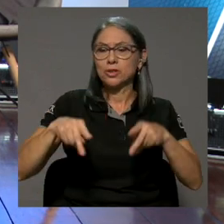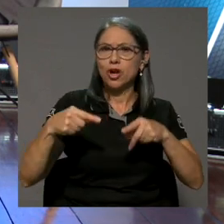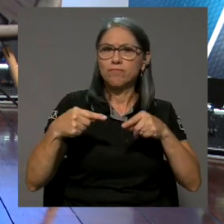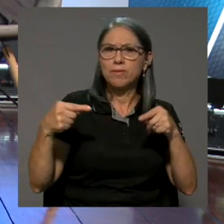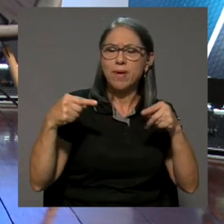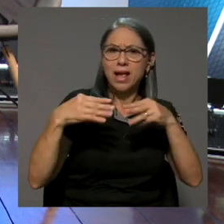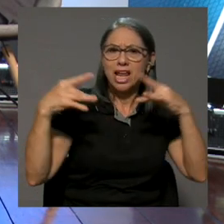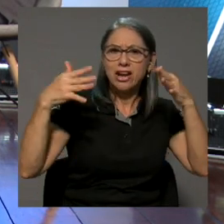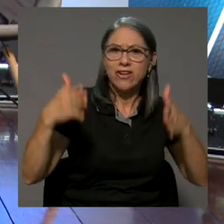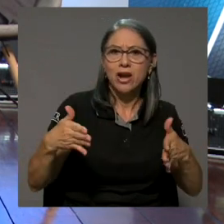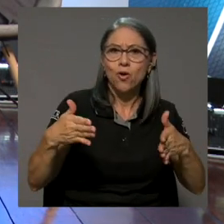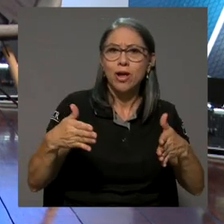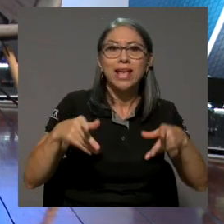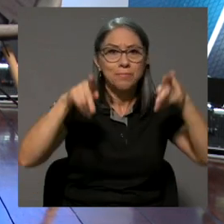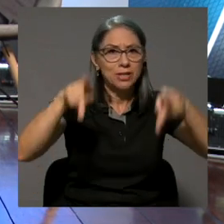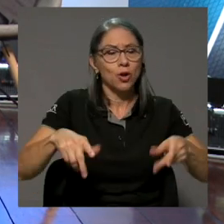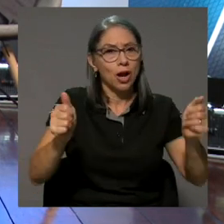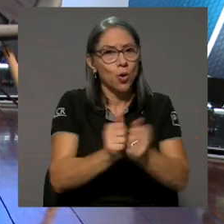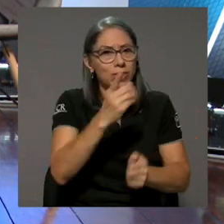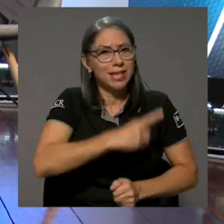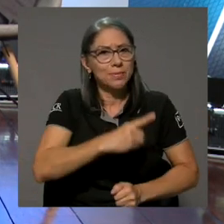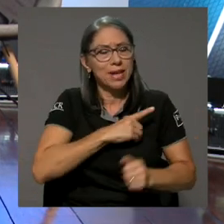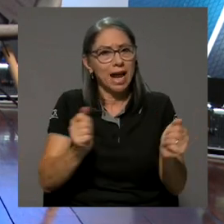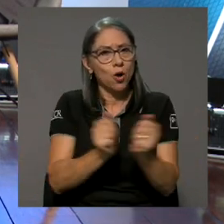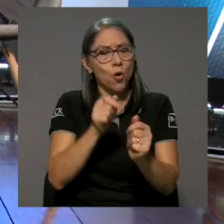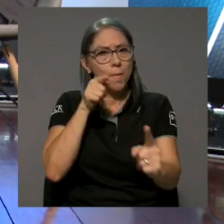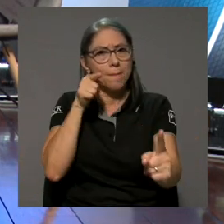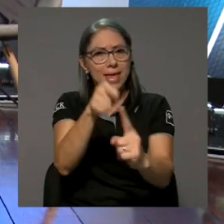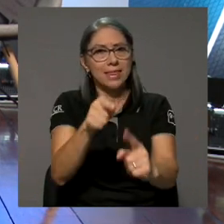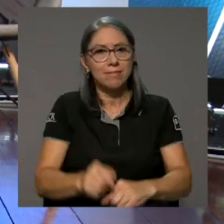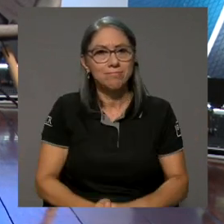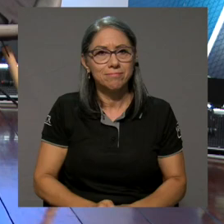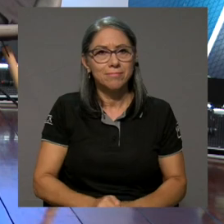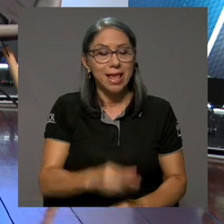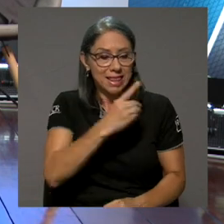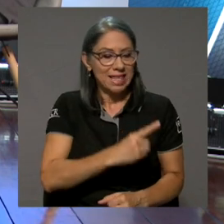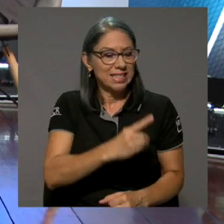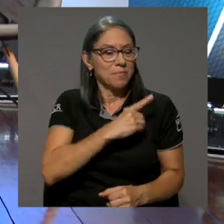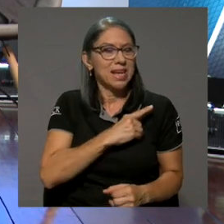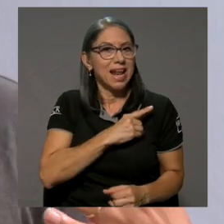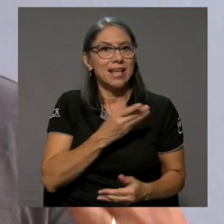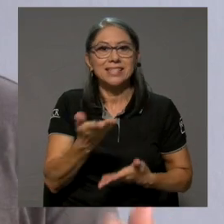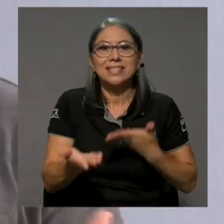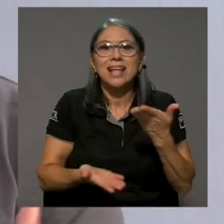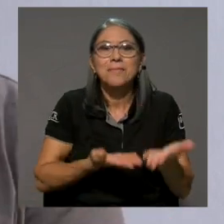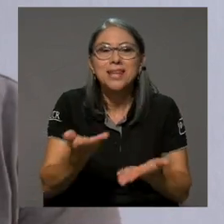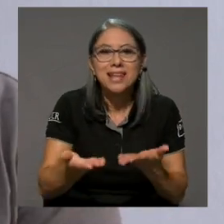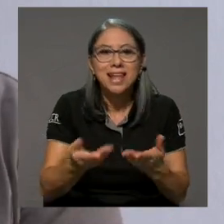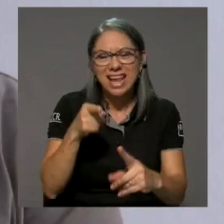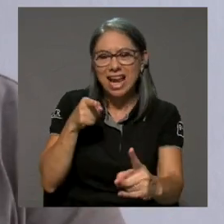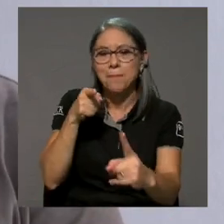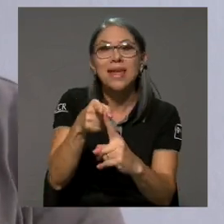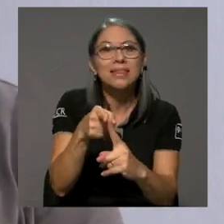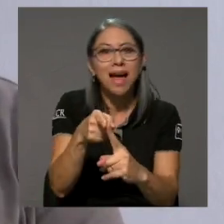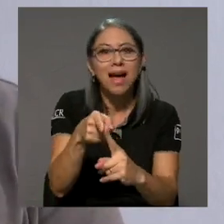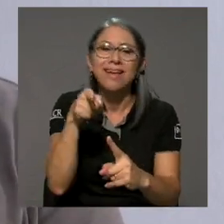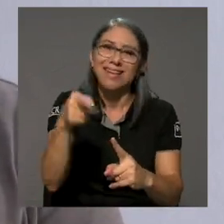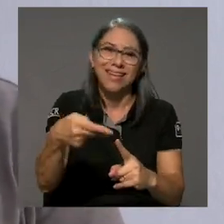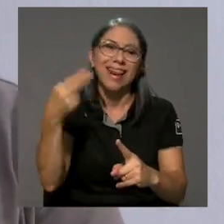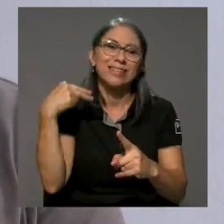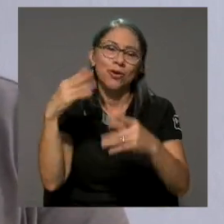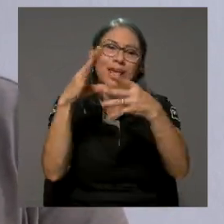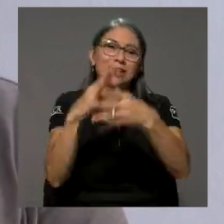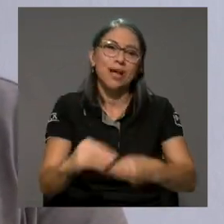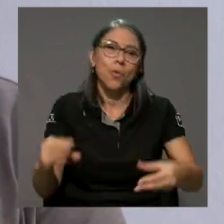un guerrero es alguien con una disciplina y con una meta, ¿no? O la disciplina es servirle a la historia y la meta es